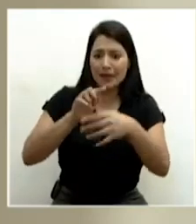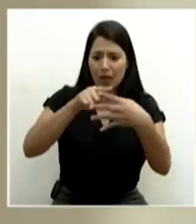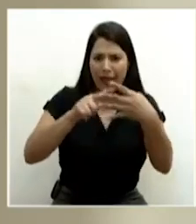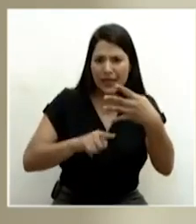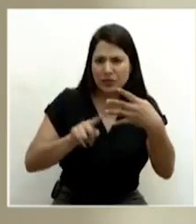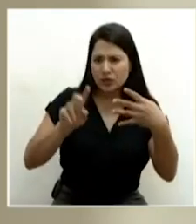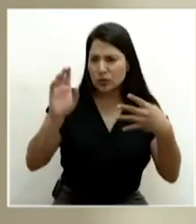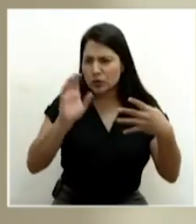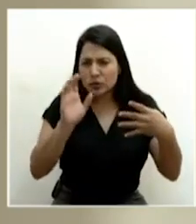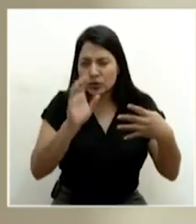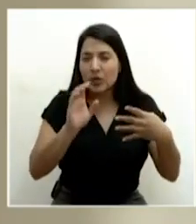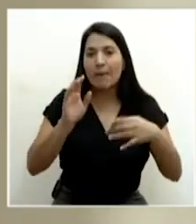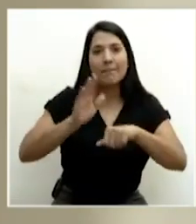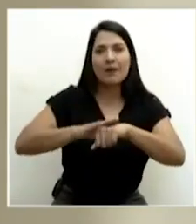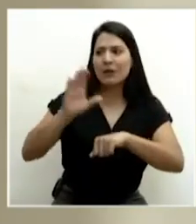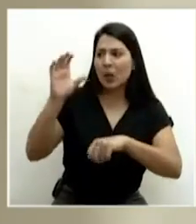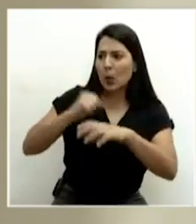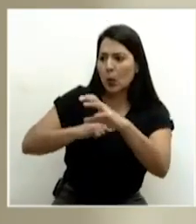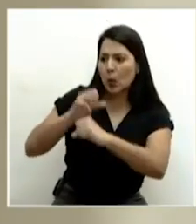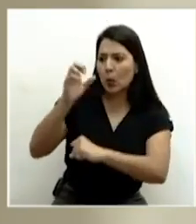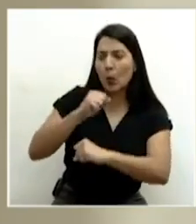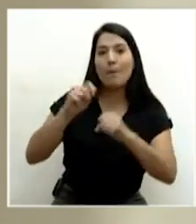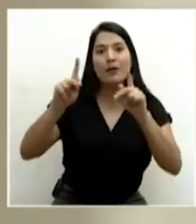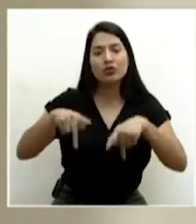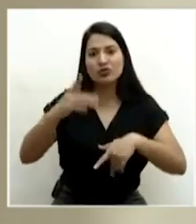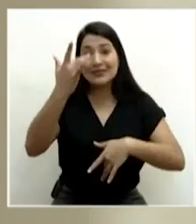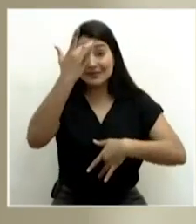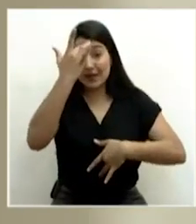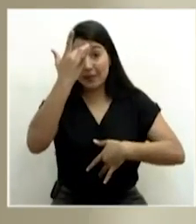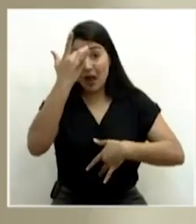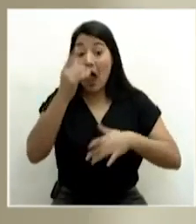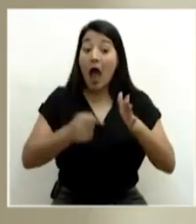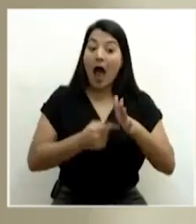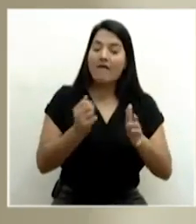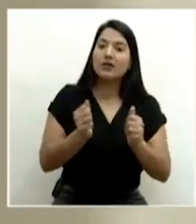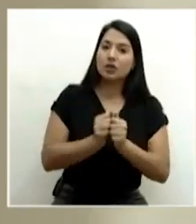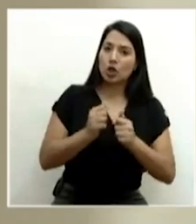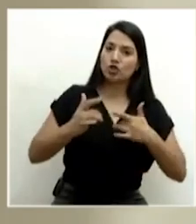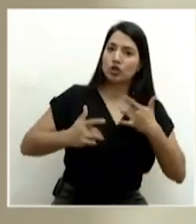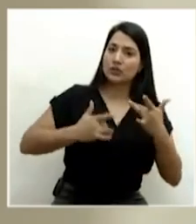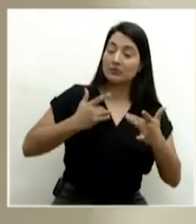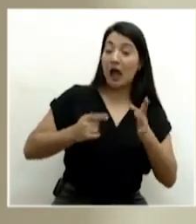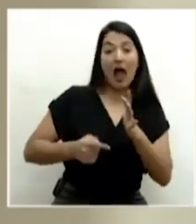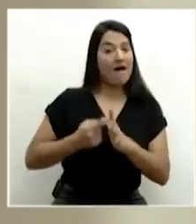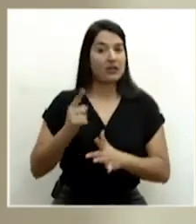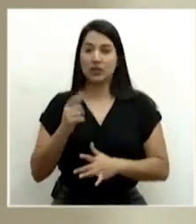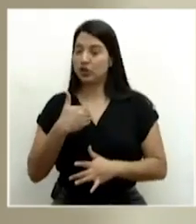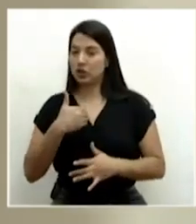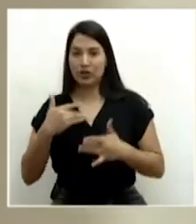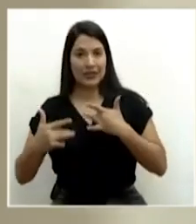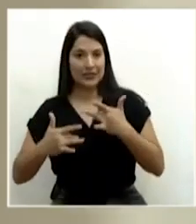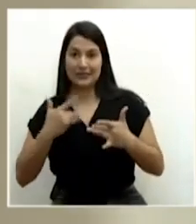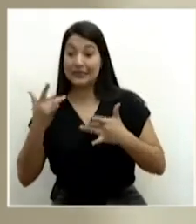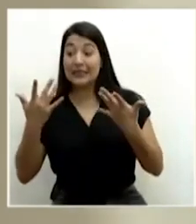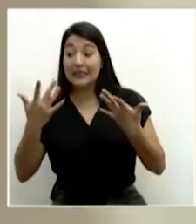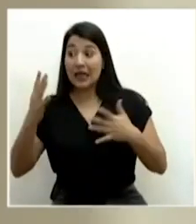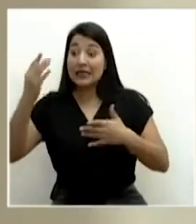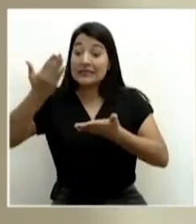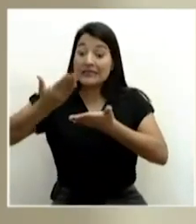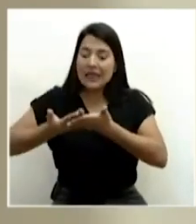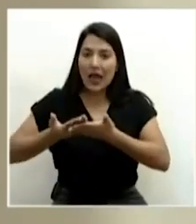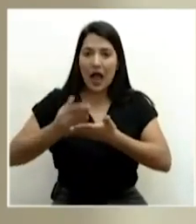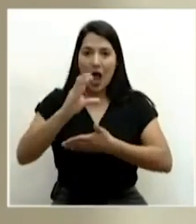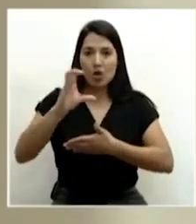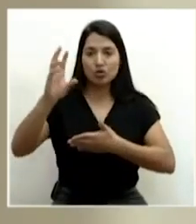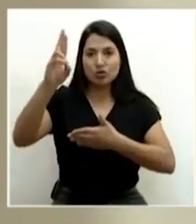sintomáticos y otros asintomáticos que hubieran estado circulando en el país por una